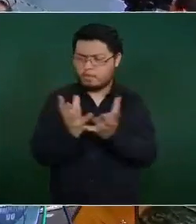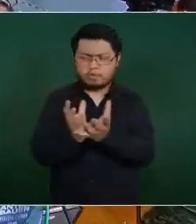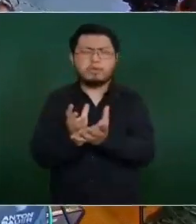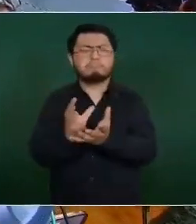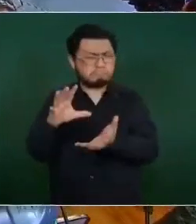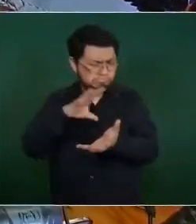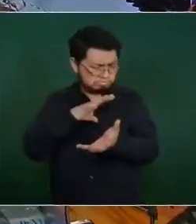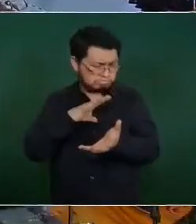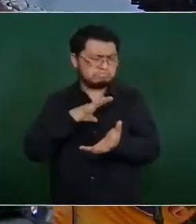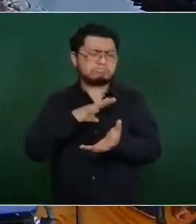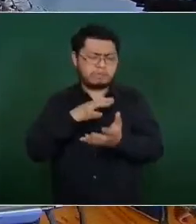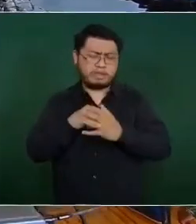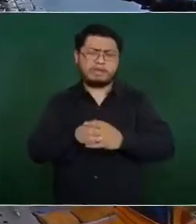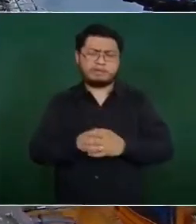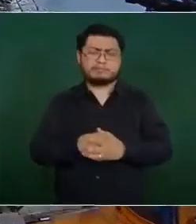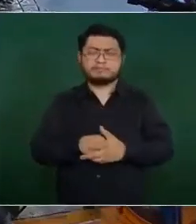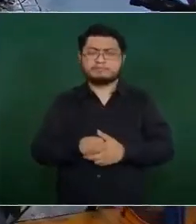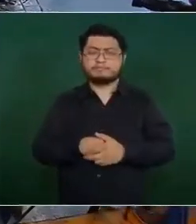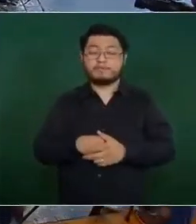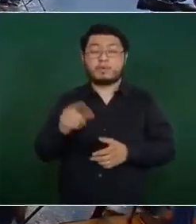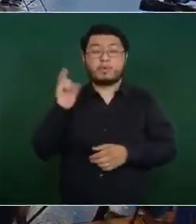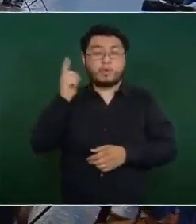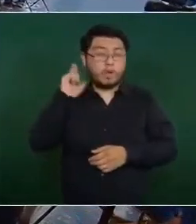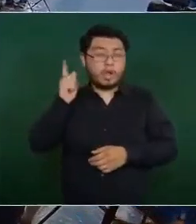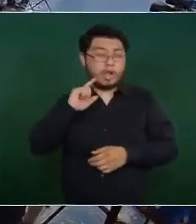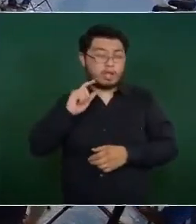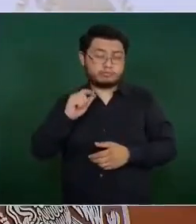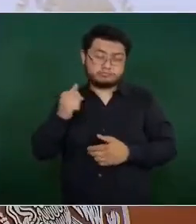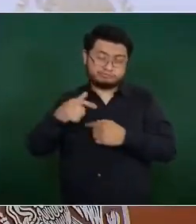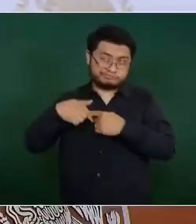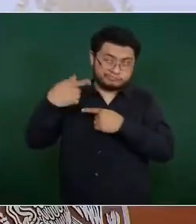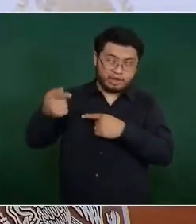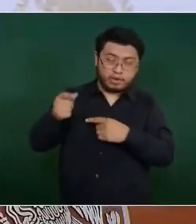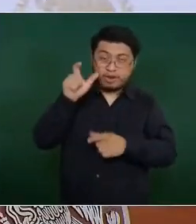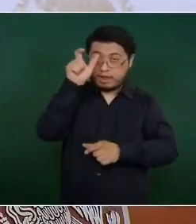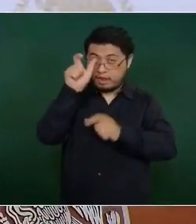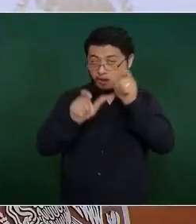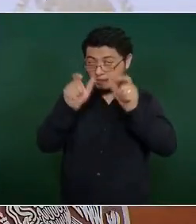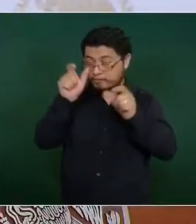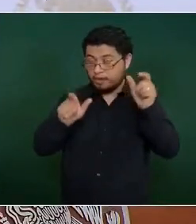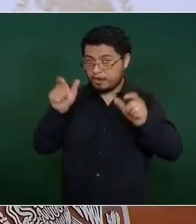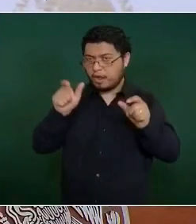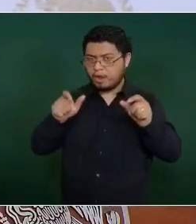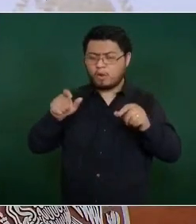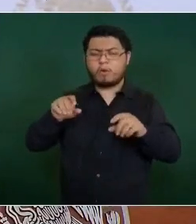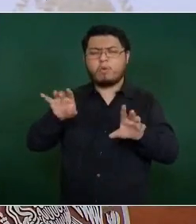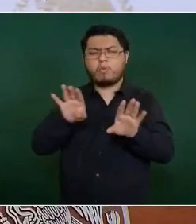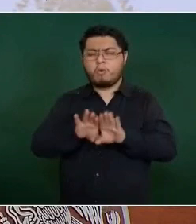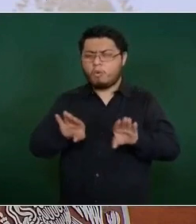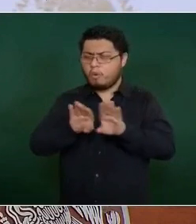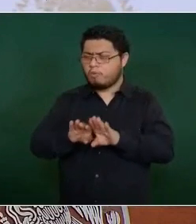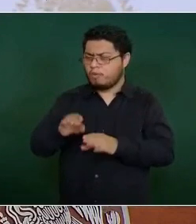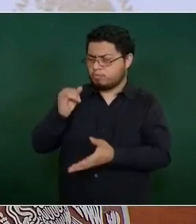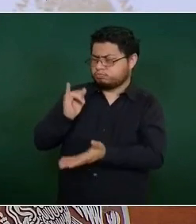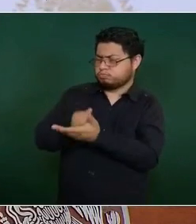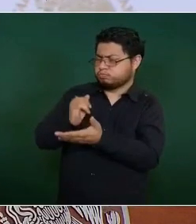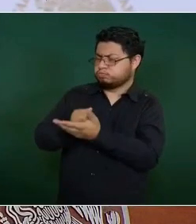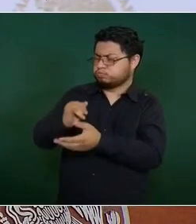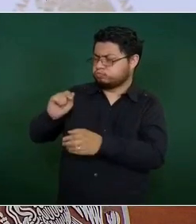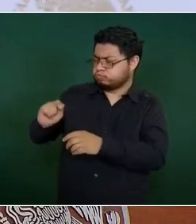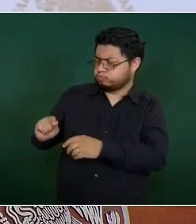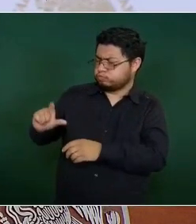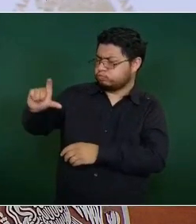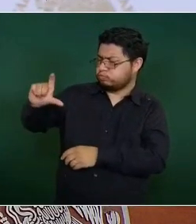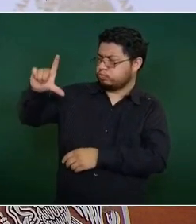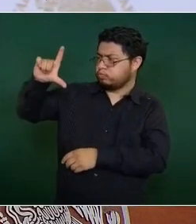una gráfica de lo que han aumentado las tasas